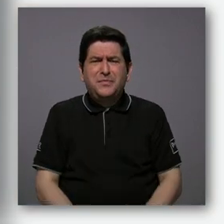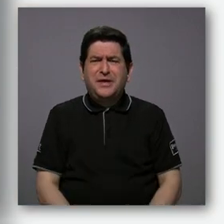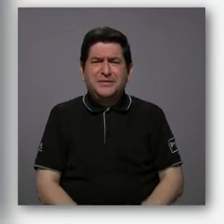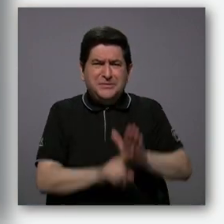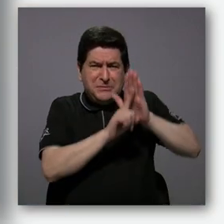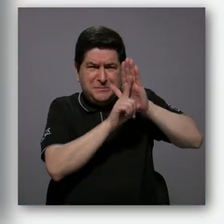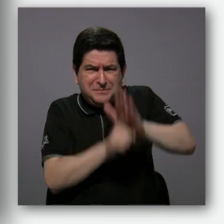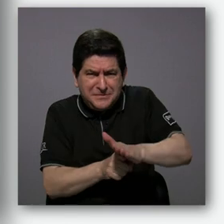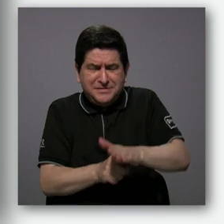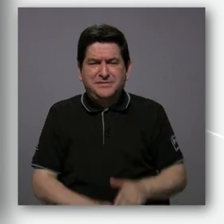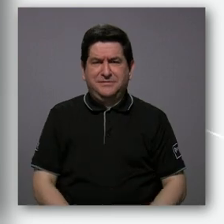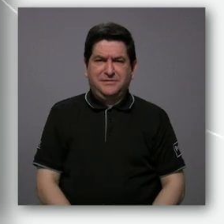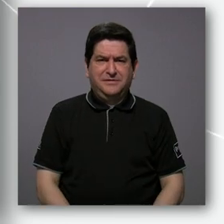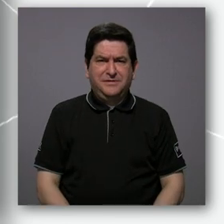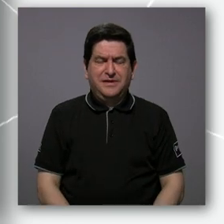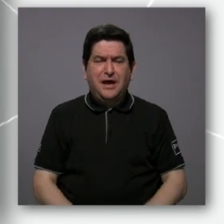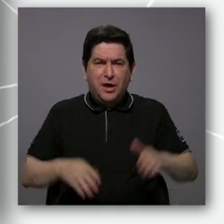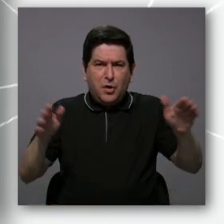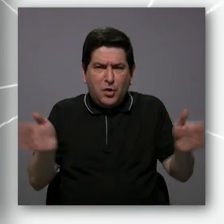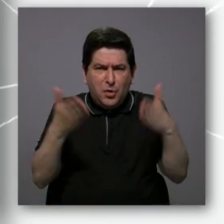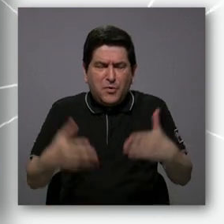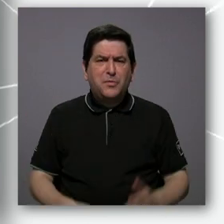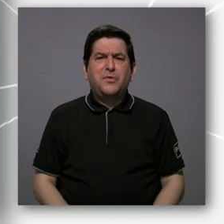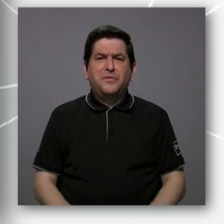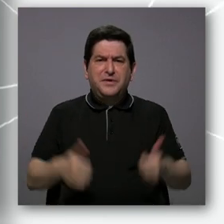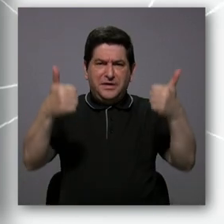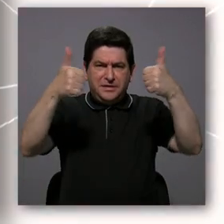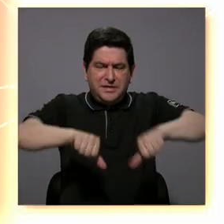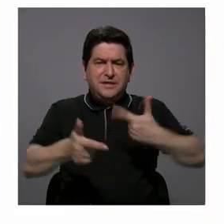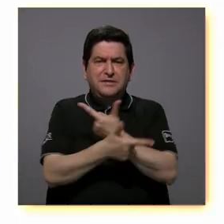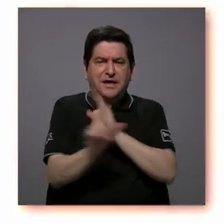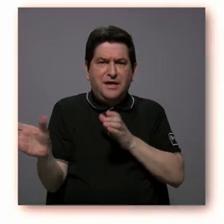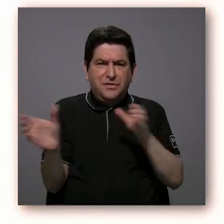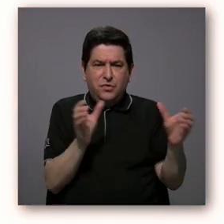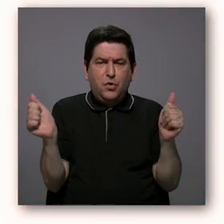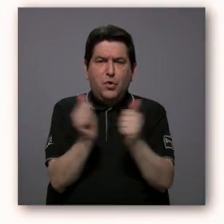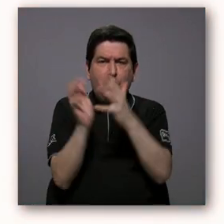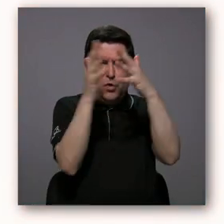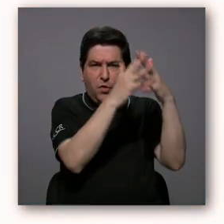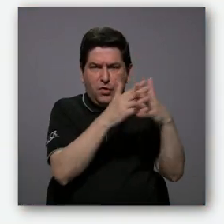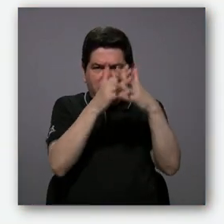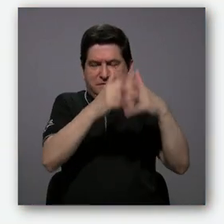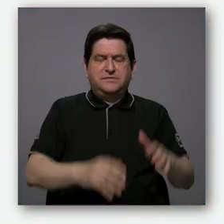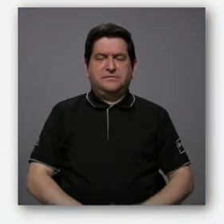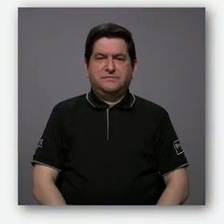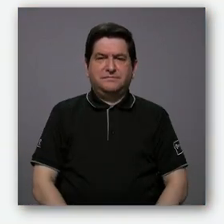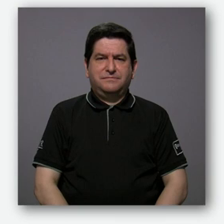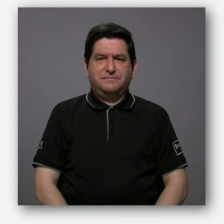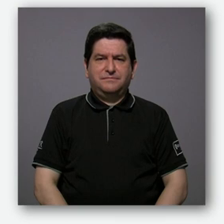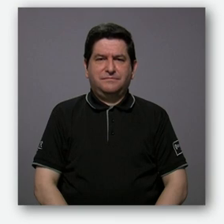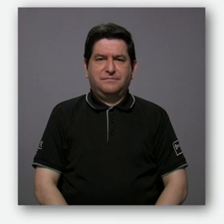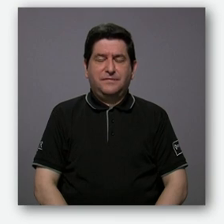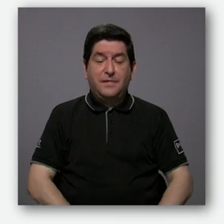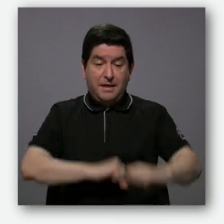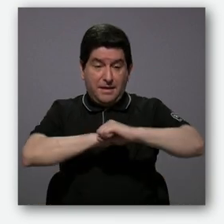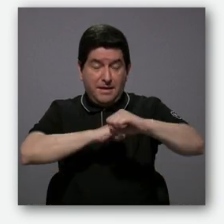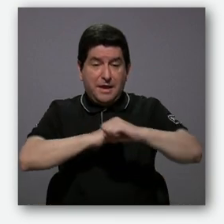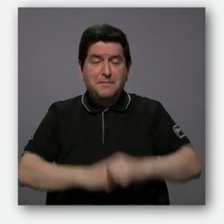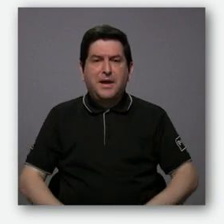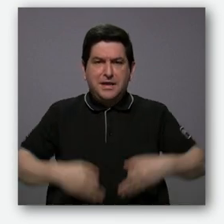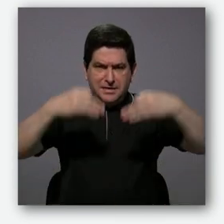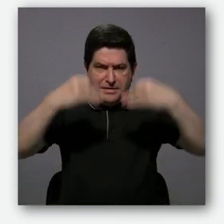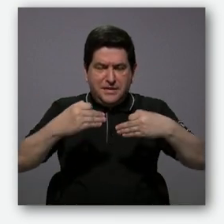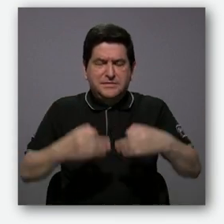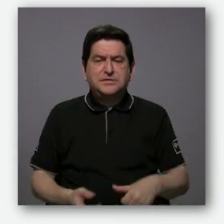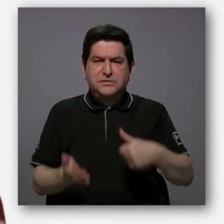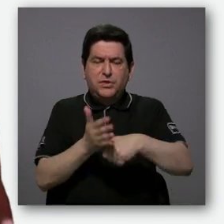era un chantaje para que promovieran el tratado de libre comercio con los Estados Unidos en la campaña para